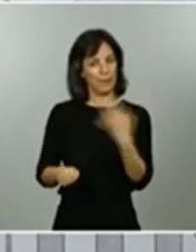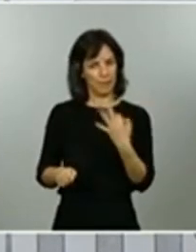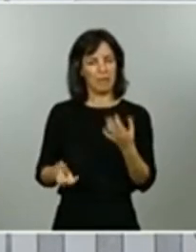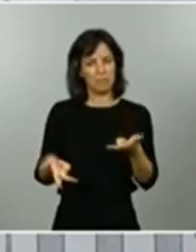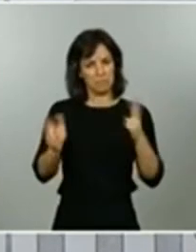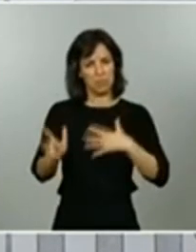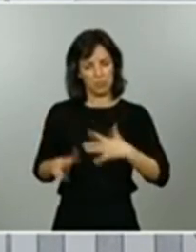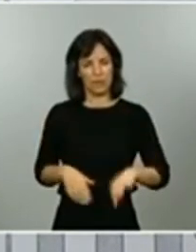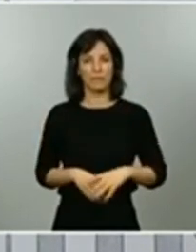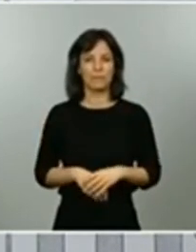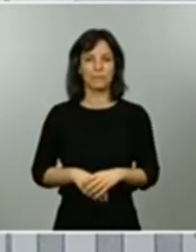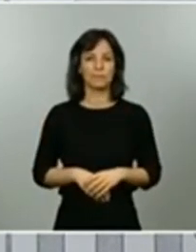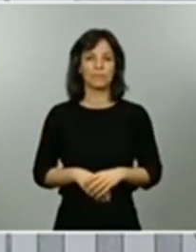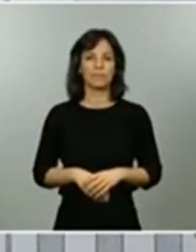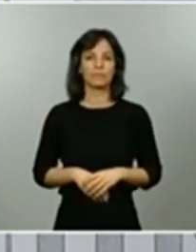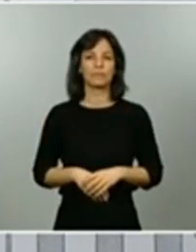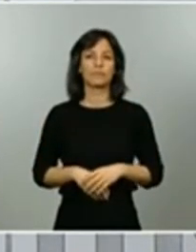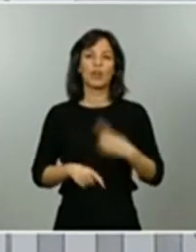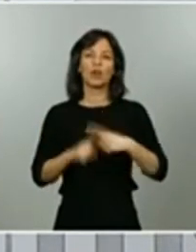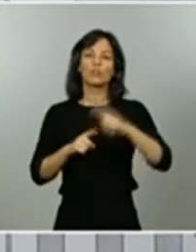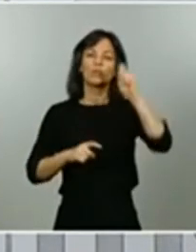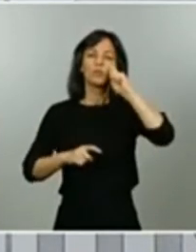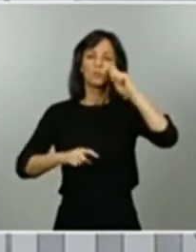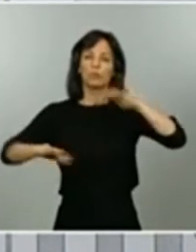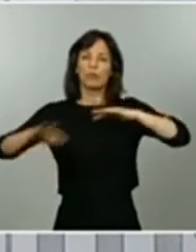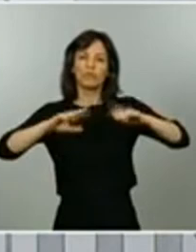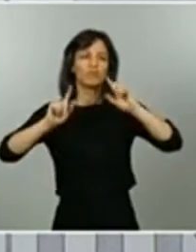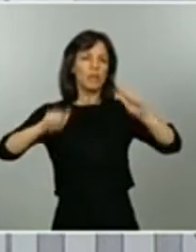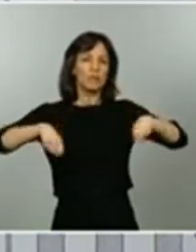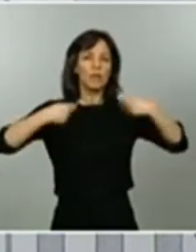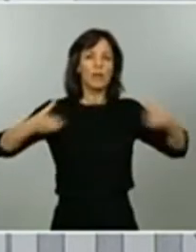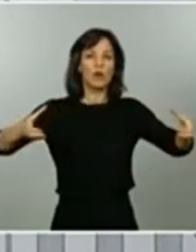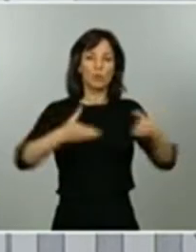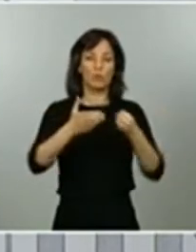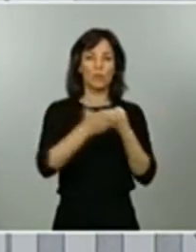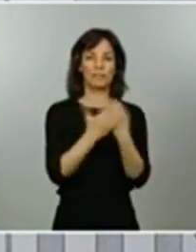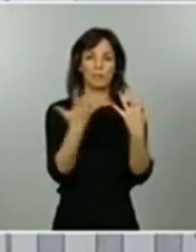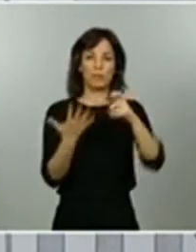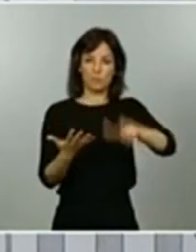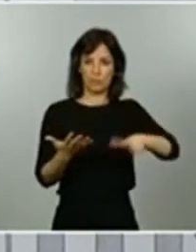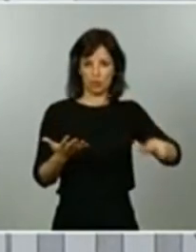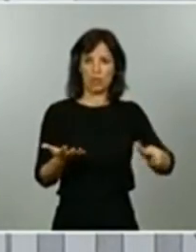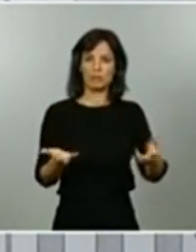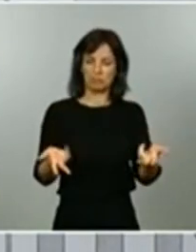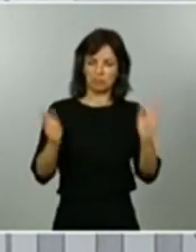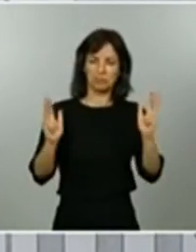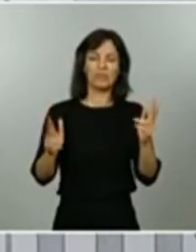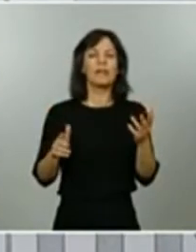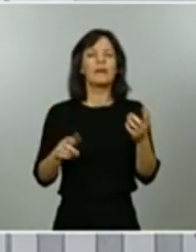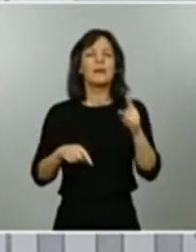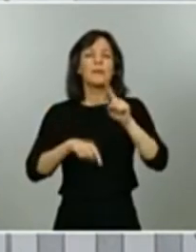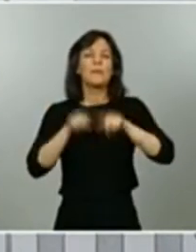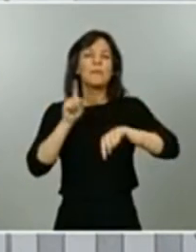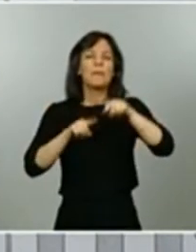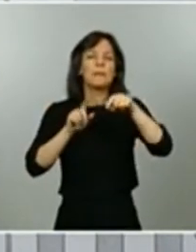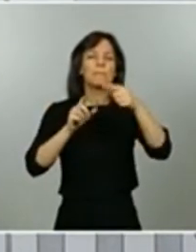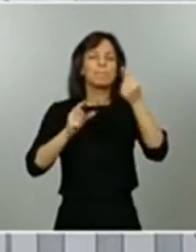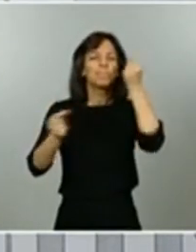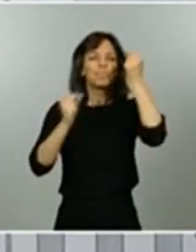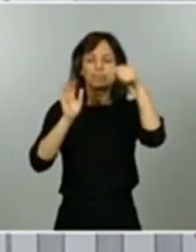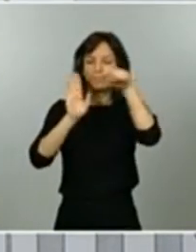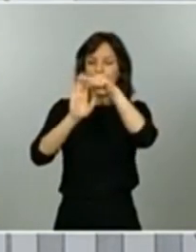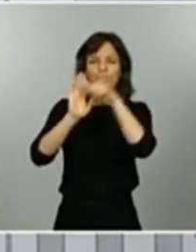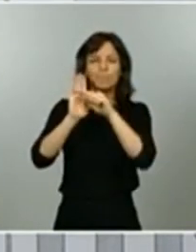las actividades de turismo activo y de naturaleza en grupos de hasta 10 personas. Hay también algunas regulaciones específicas para algunas unidades